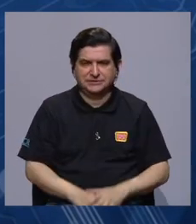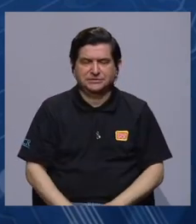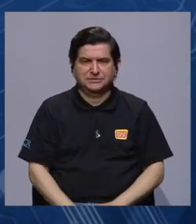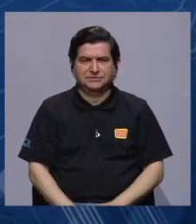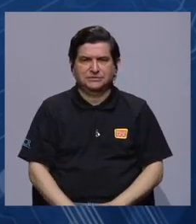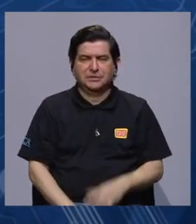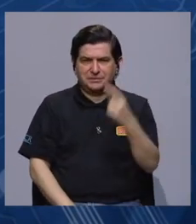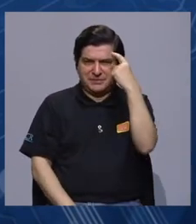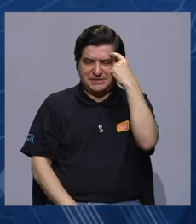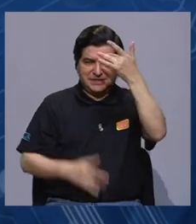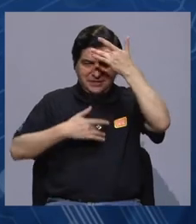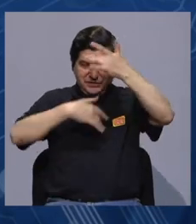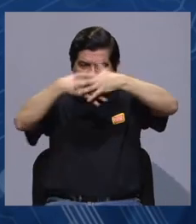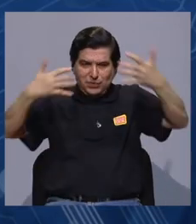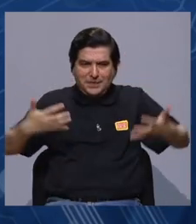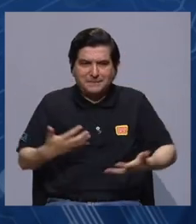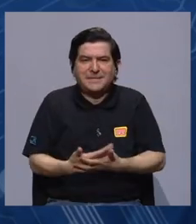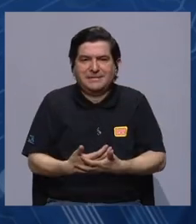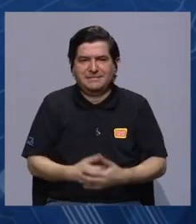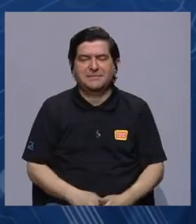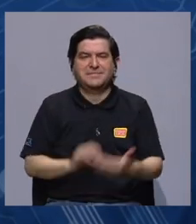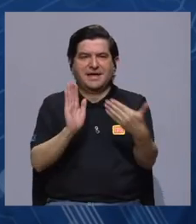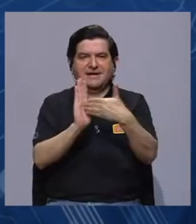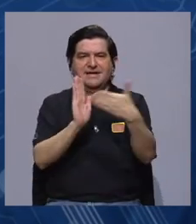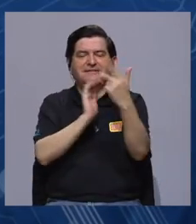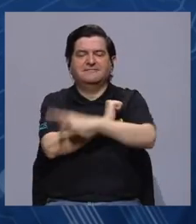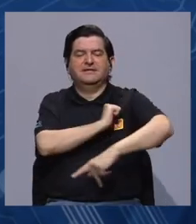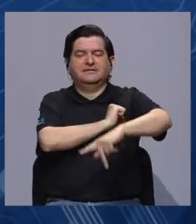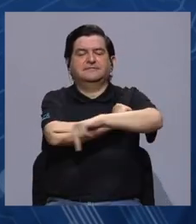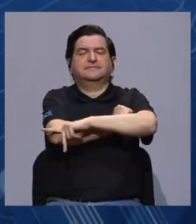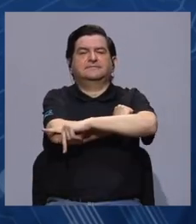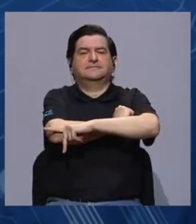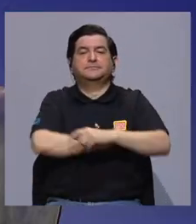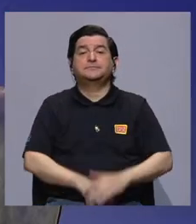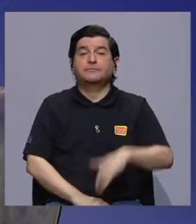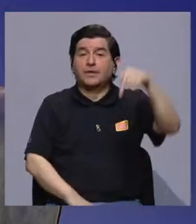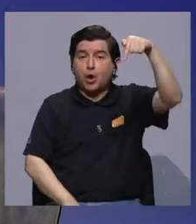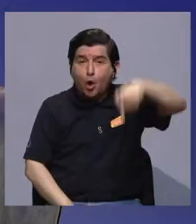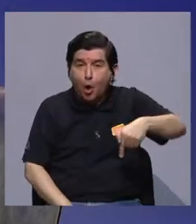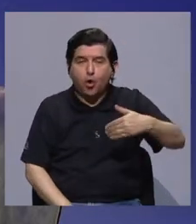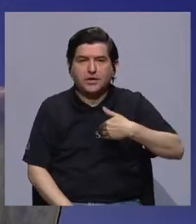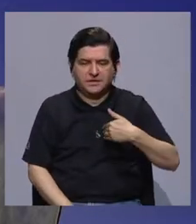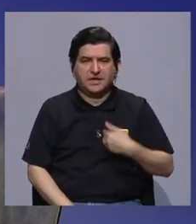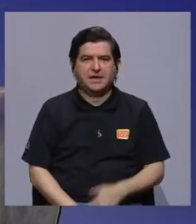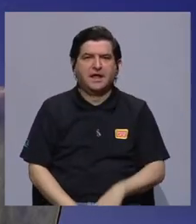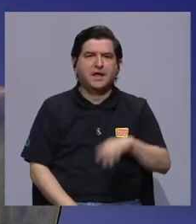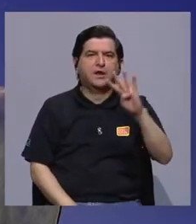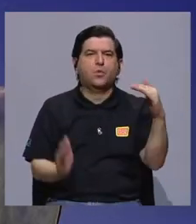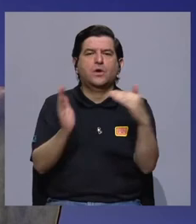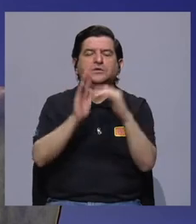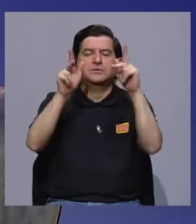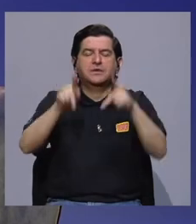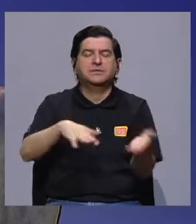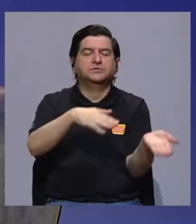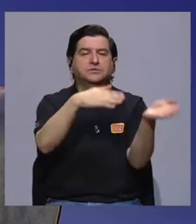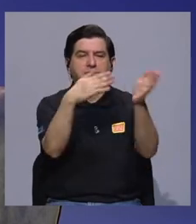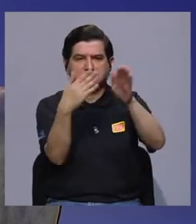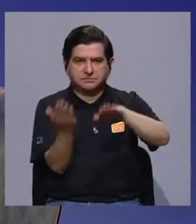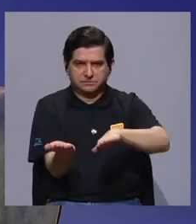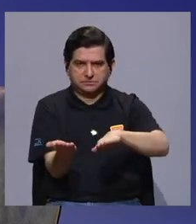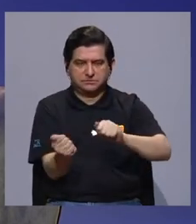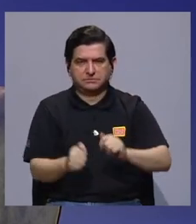en términos de la pandemia que sufre el país. Hoy ya tenemos más de 4.000